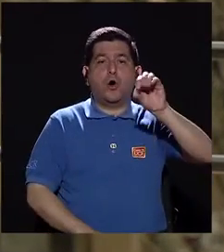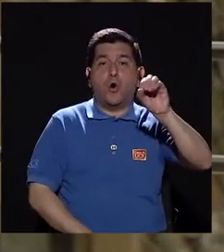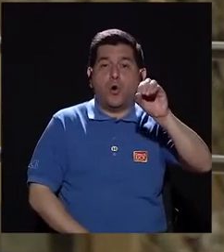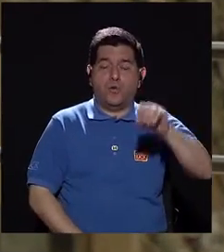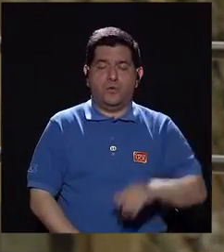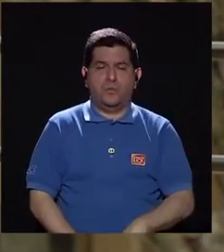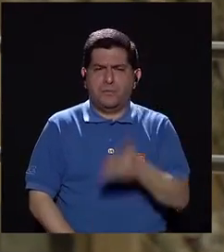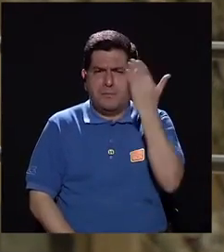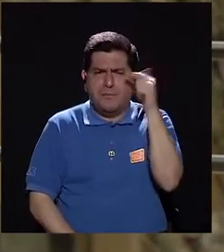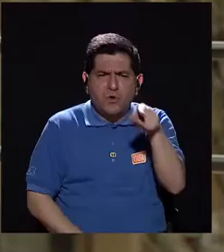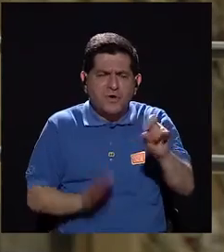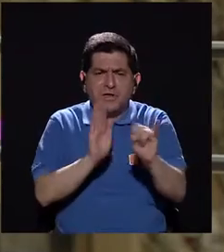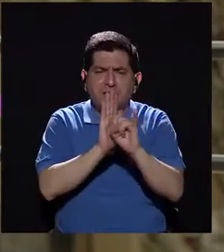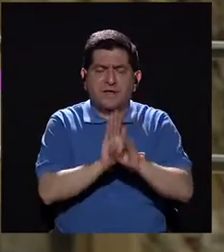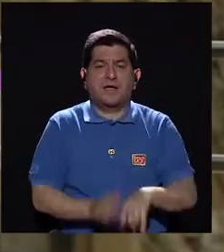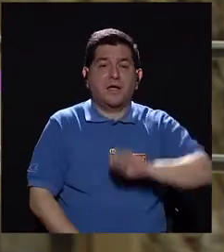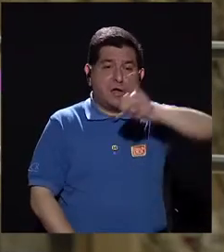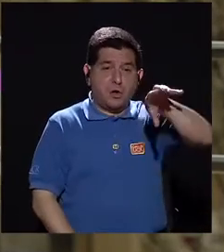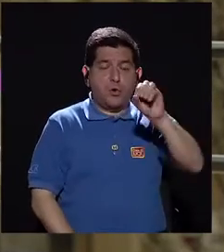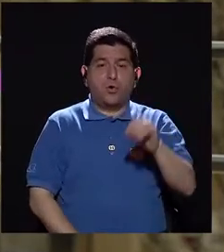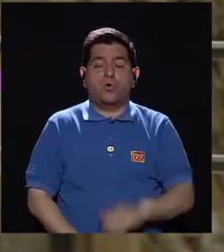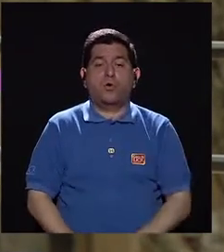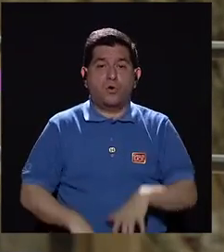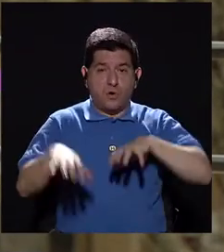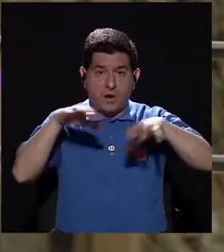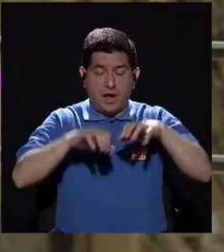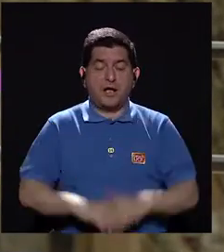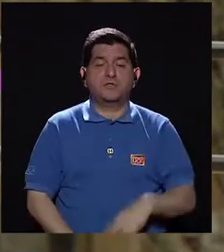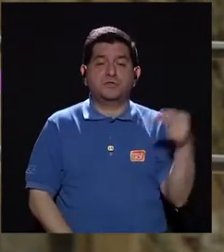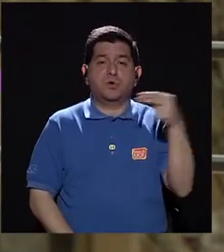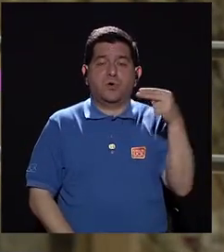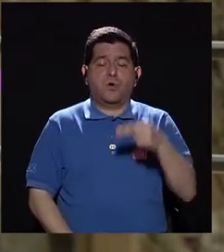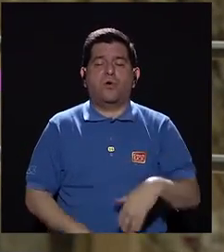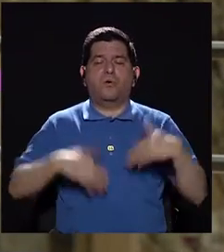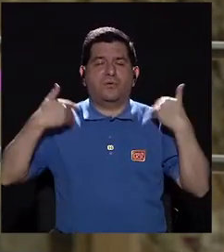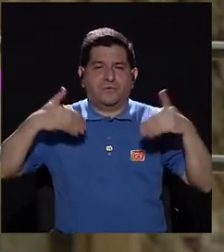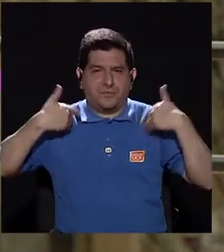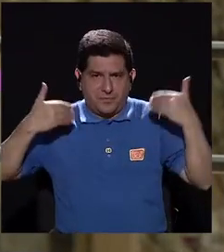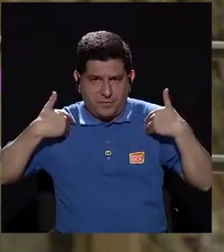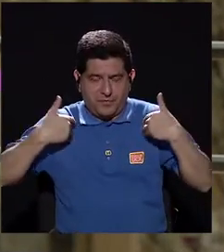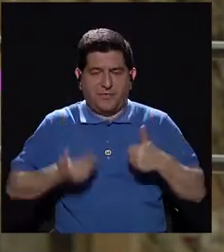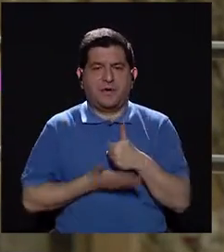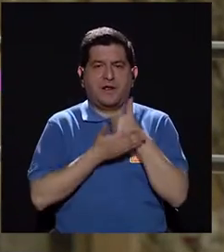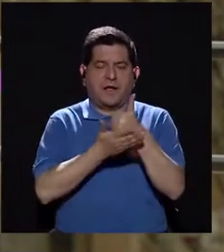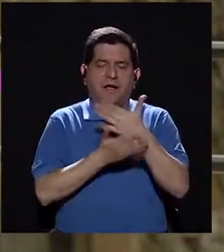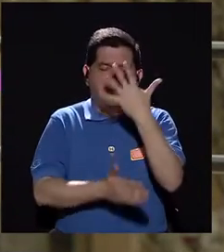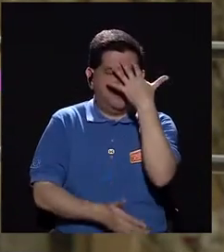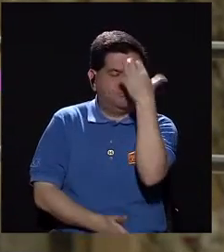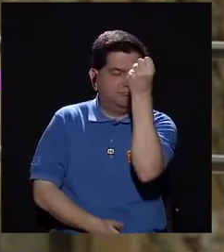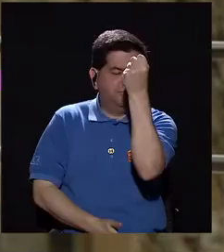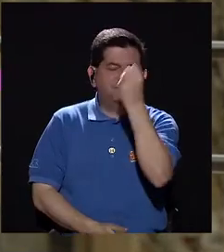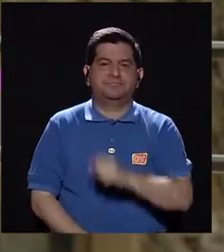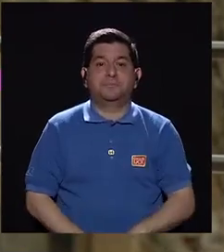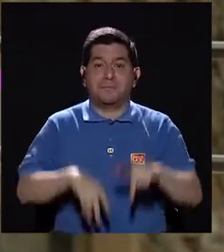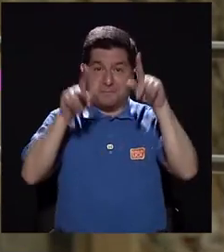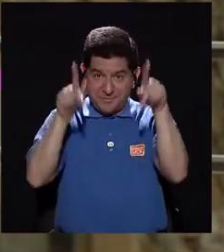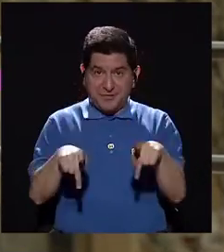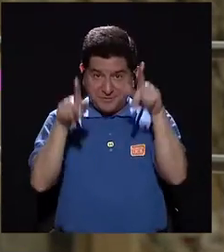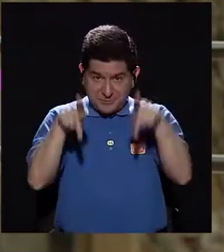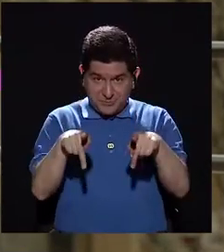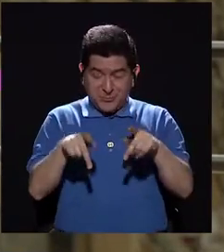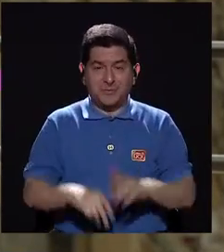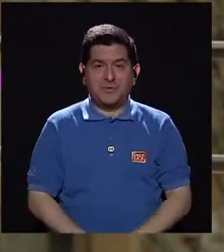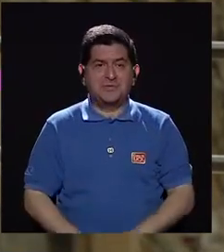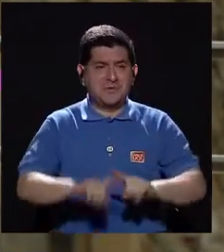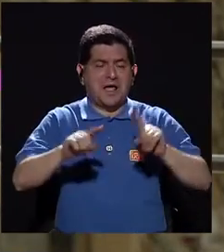qué la identifican con la risa de santa? Porque cuando nos reímos con ja, se activa la endorfina, que es hormona de la felicidad, y ayuda a la memoria. Entonces, la